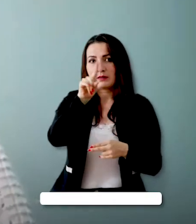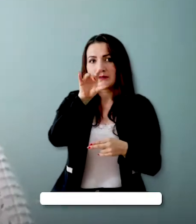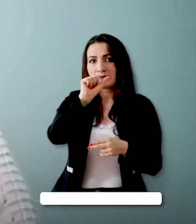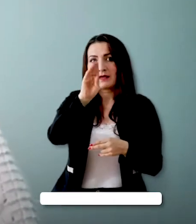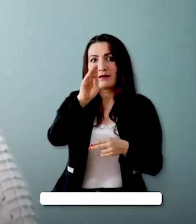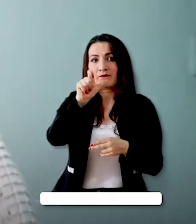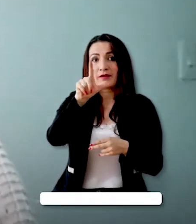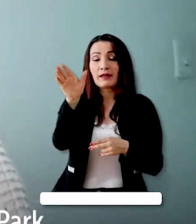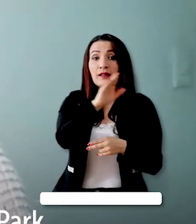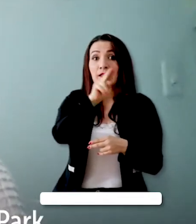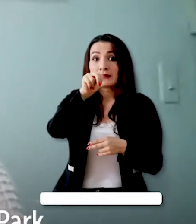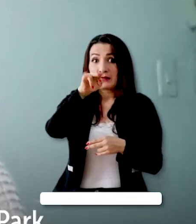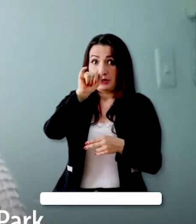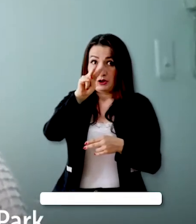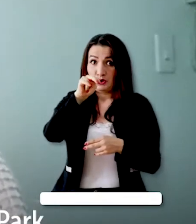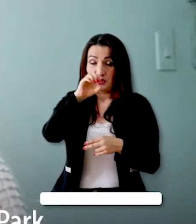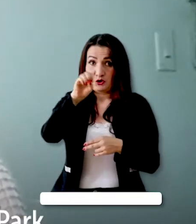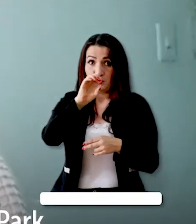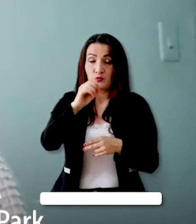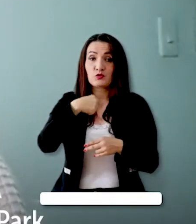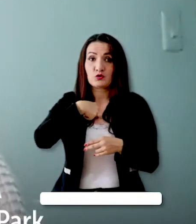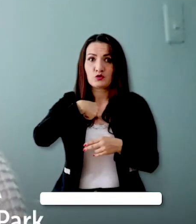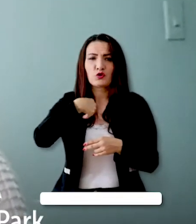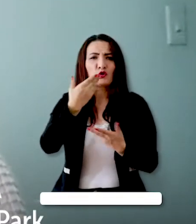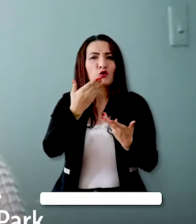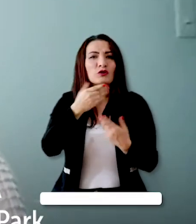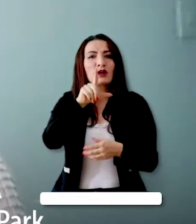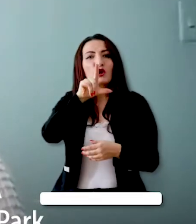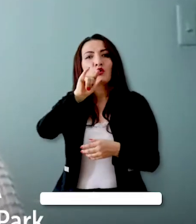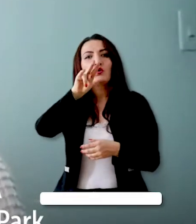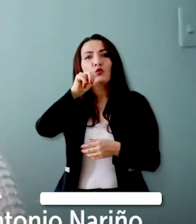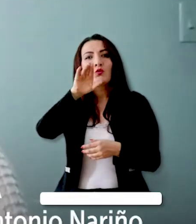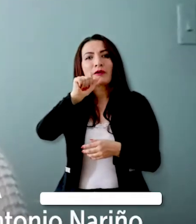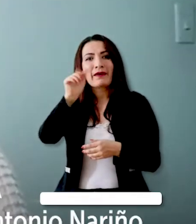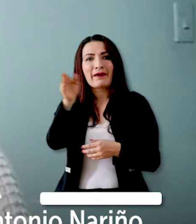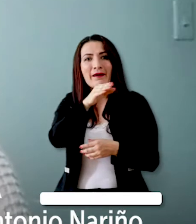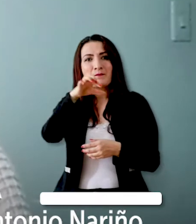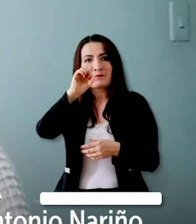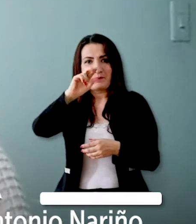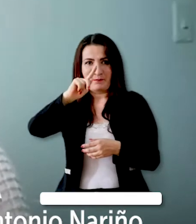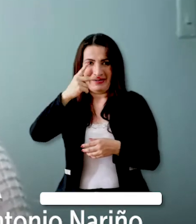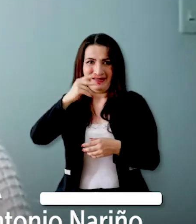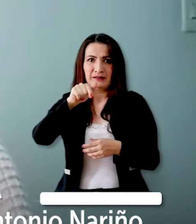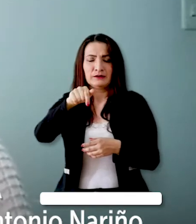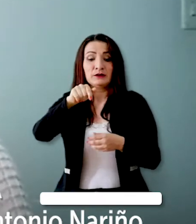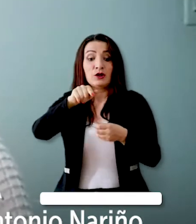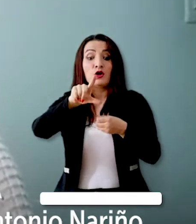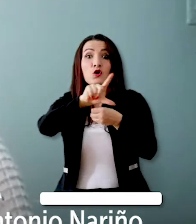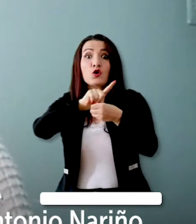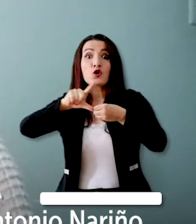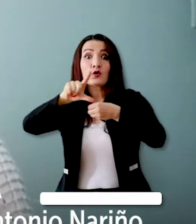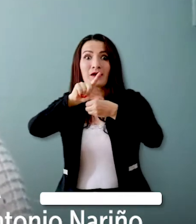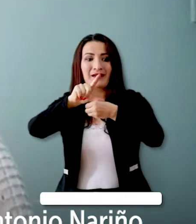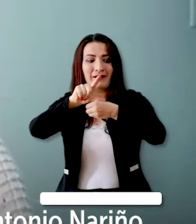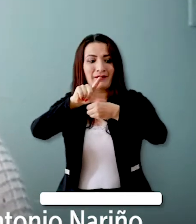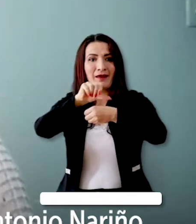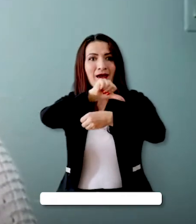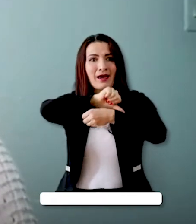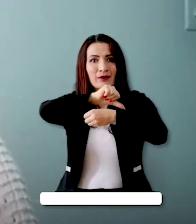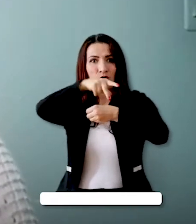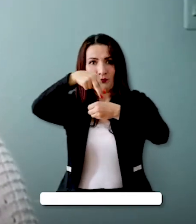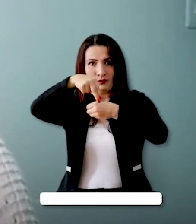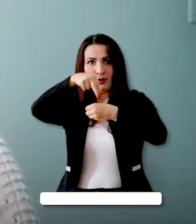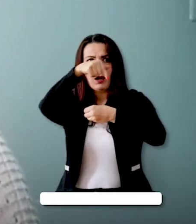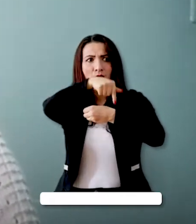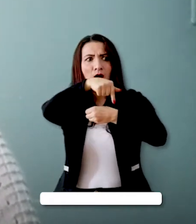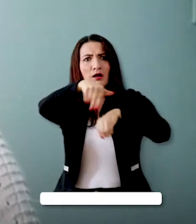Isabel Niño, soy líder del Frente de Seguridad Luna Park. Nuestra mayor preocupación en la localidad de Antonio Nariño son